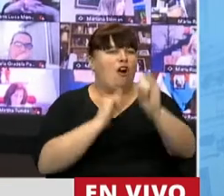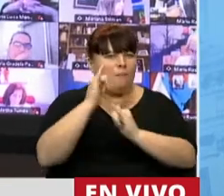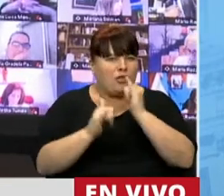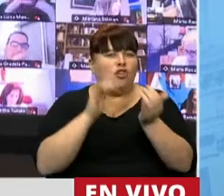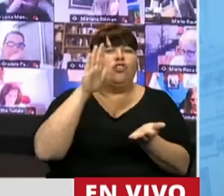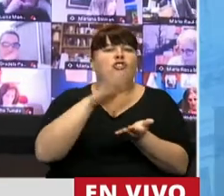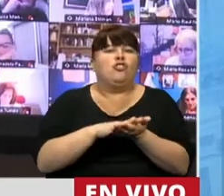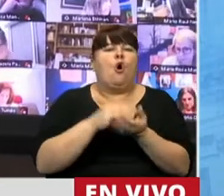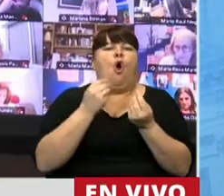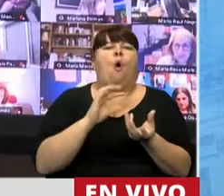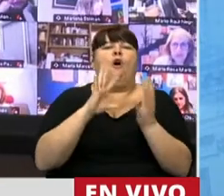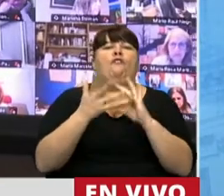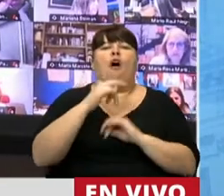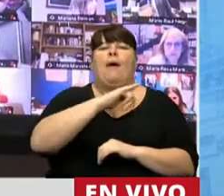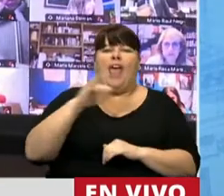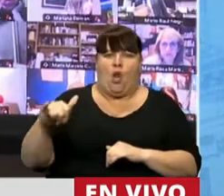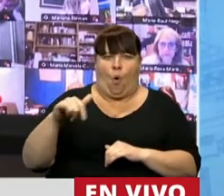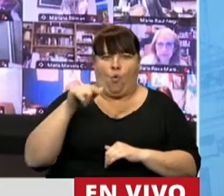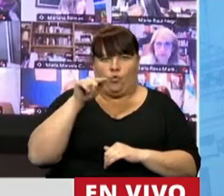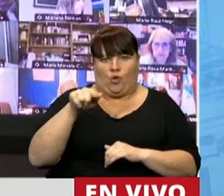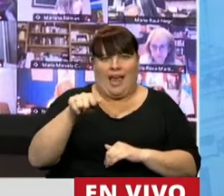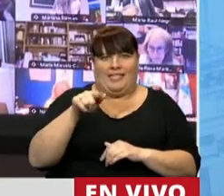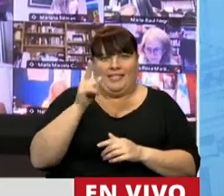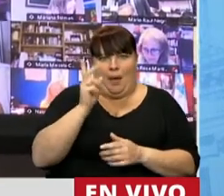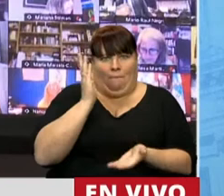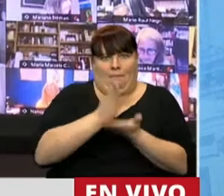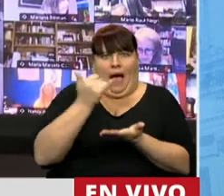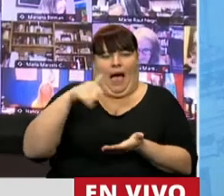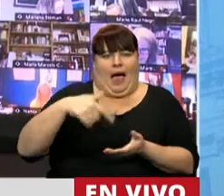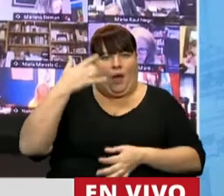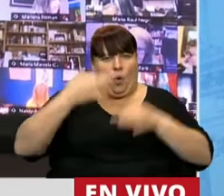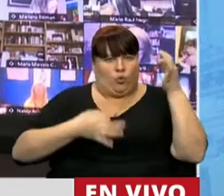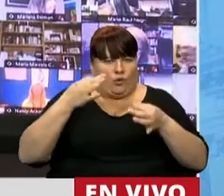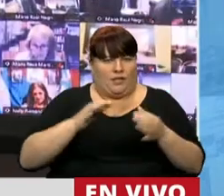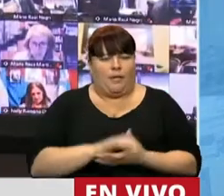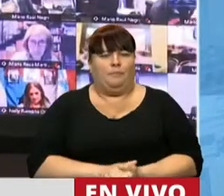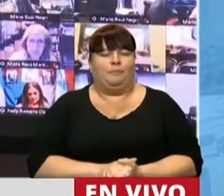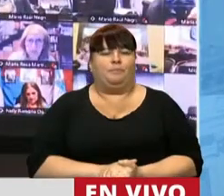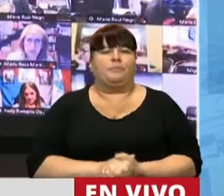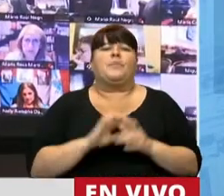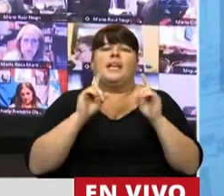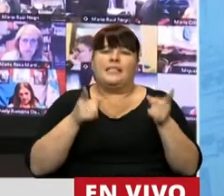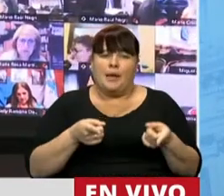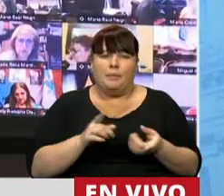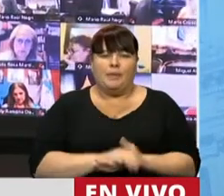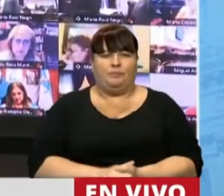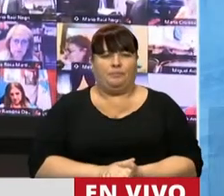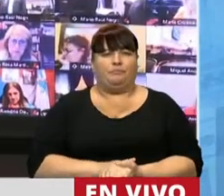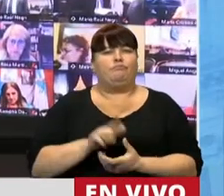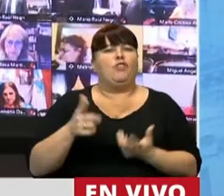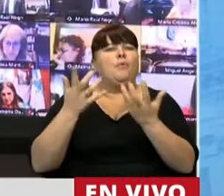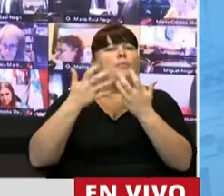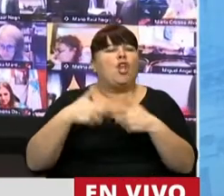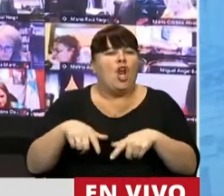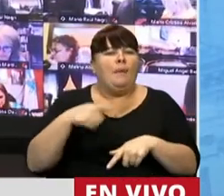acerca de cómo denunciar este tipo de delitos en la justicia. Además, este programa